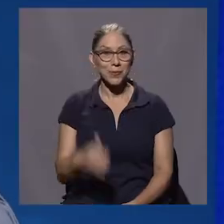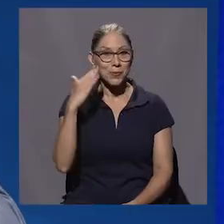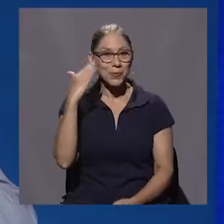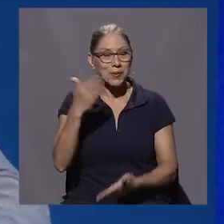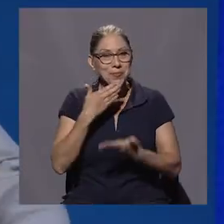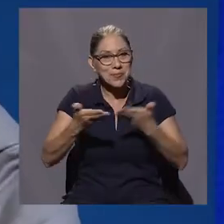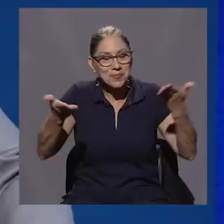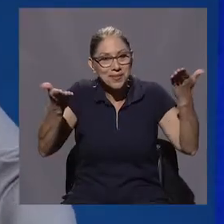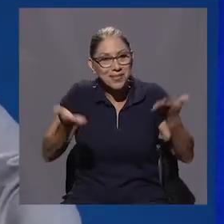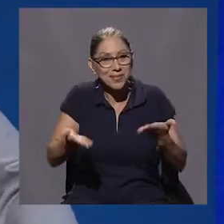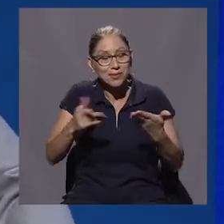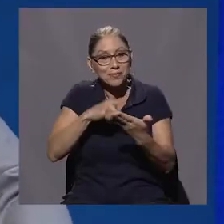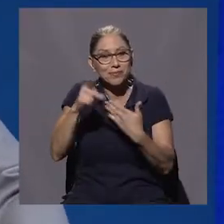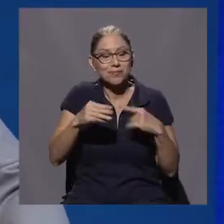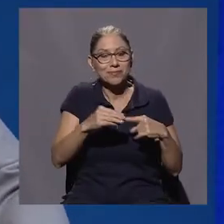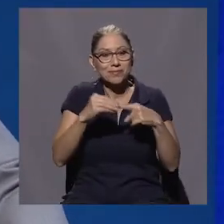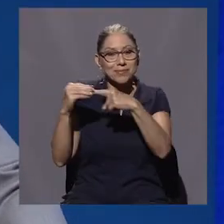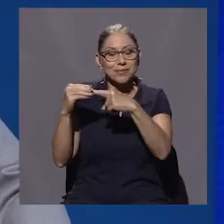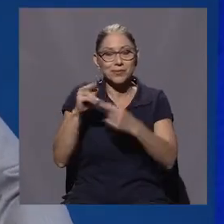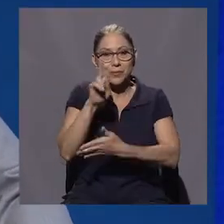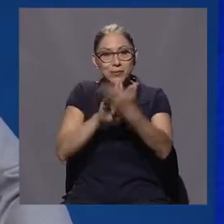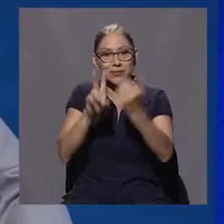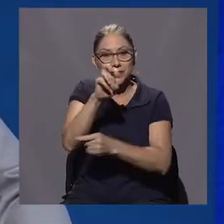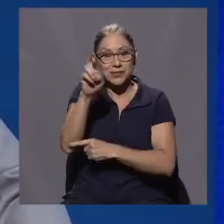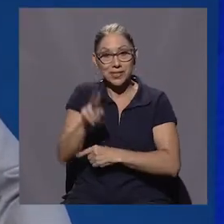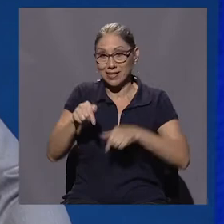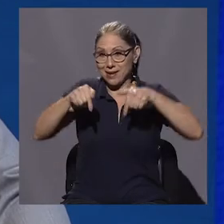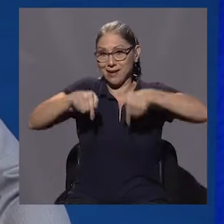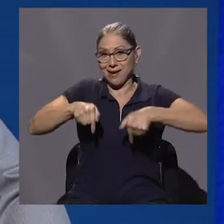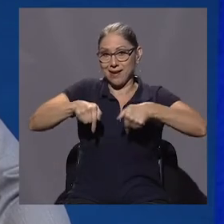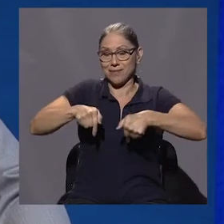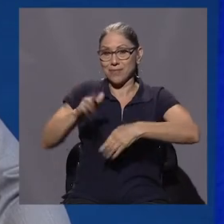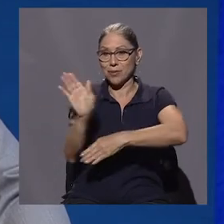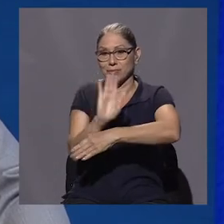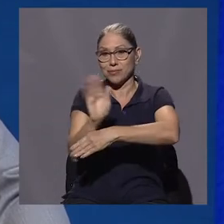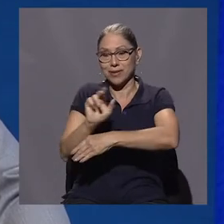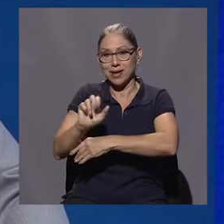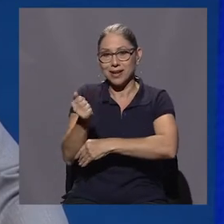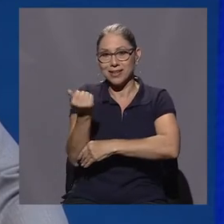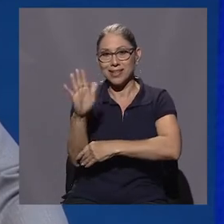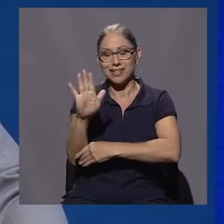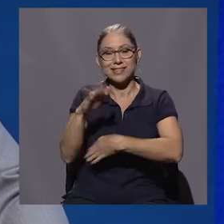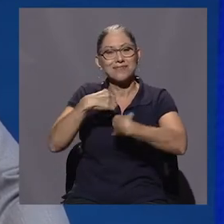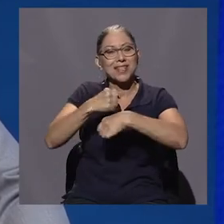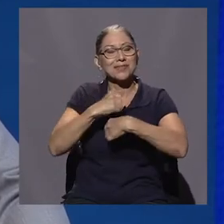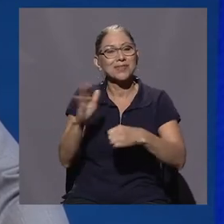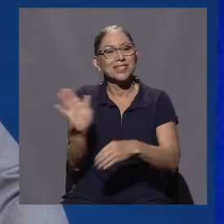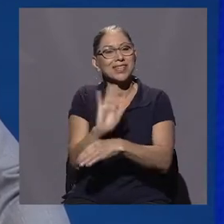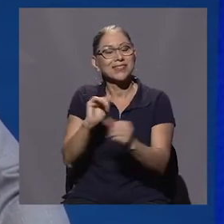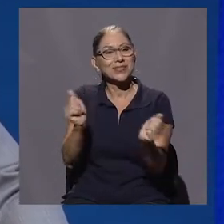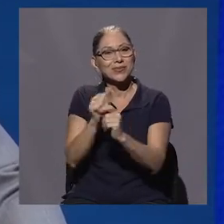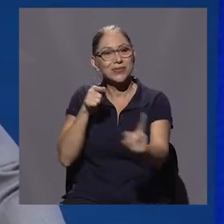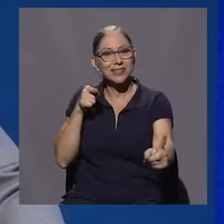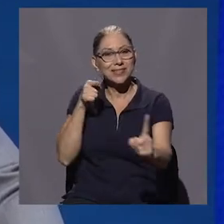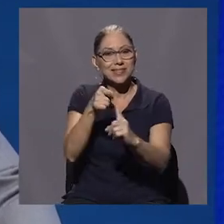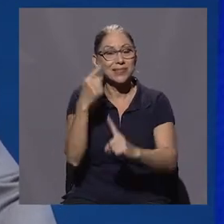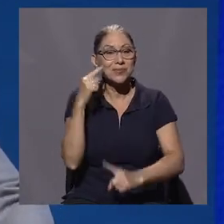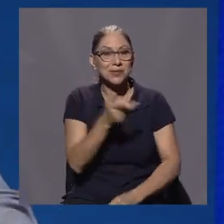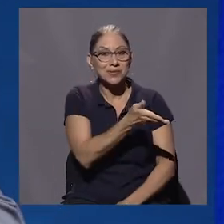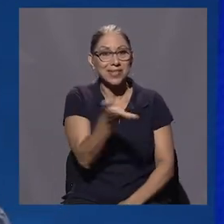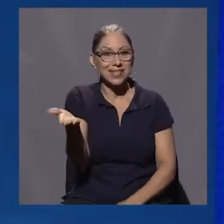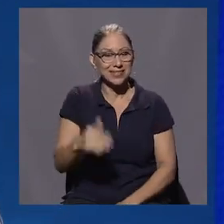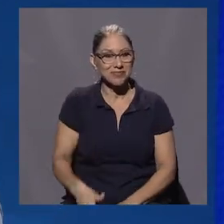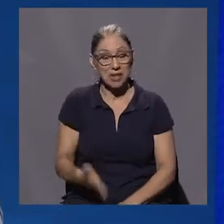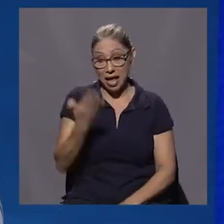Hola, bienvenidos y bienvenidas especiales Universidad de Costa Rica, estamos acá de los estudios del canal 15, donde hacemos televisión con sentido para ustedes,